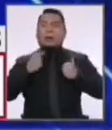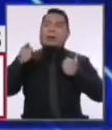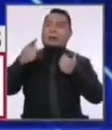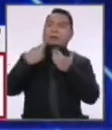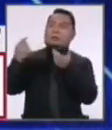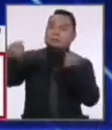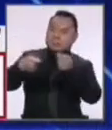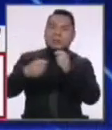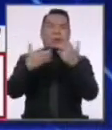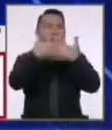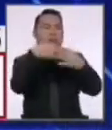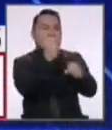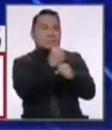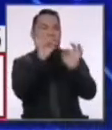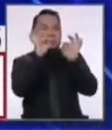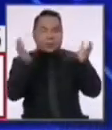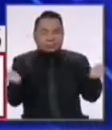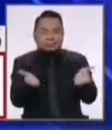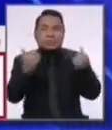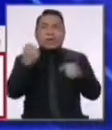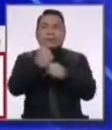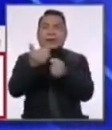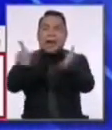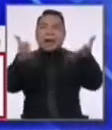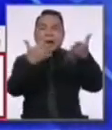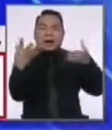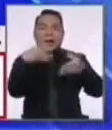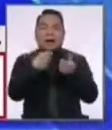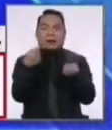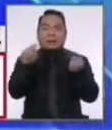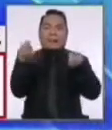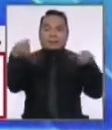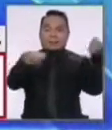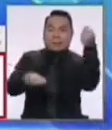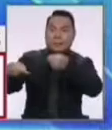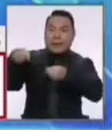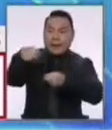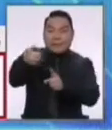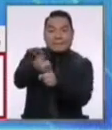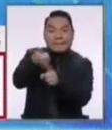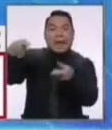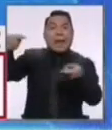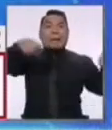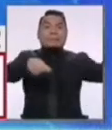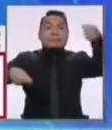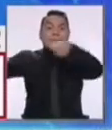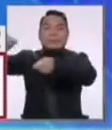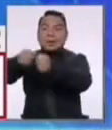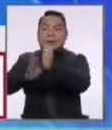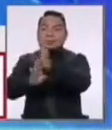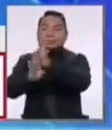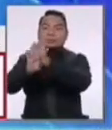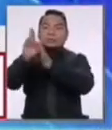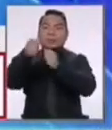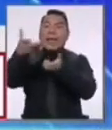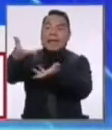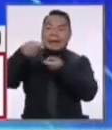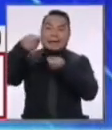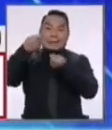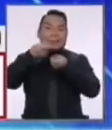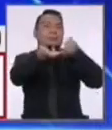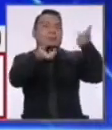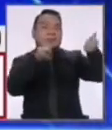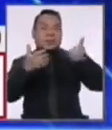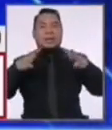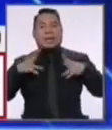dominicales. El buen trabajo que tenemos que generar precisamente convocando inversión. Solamente la inversión genera la posibilidad de tener trabajo y el trabajo